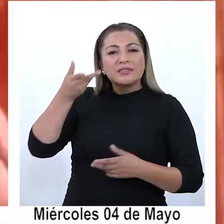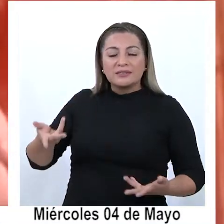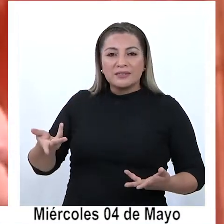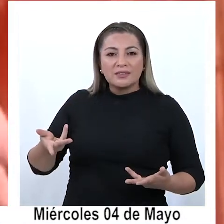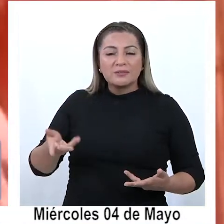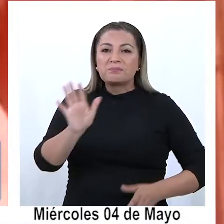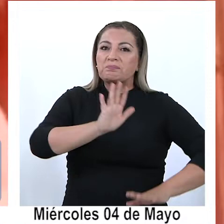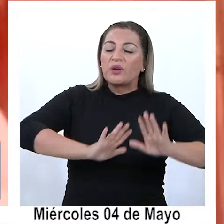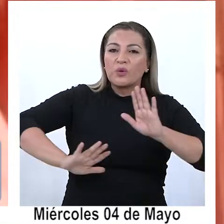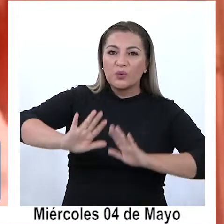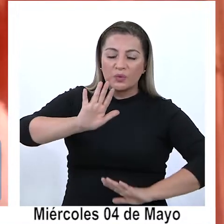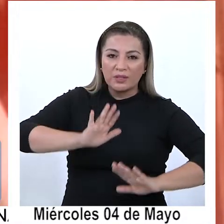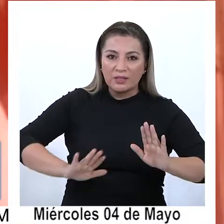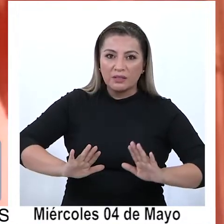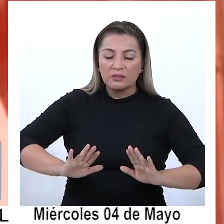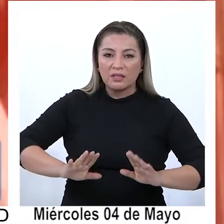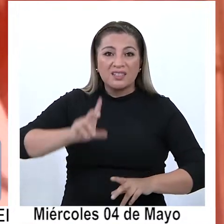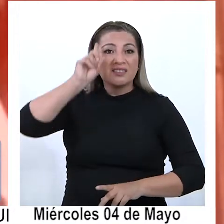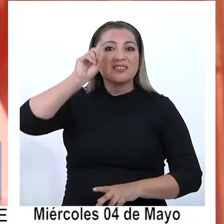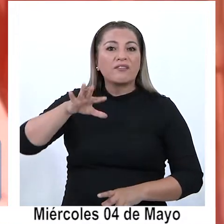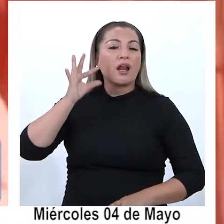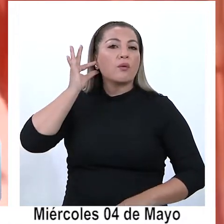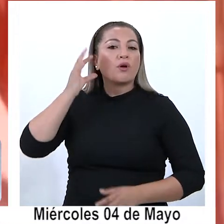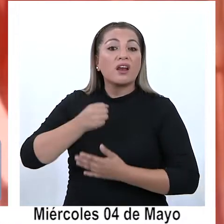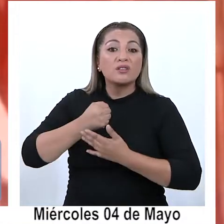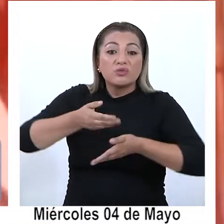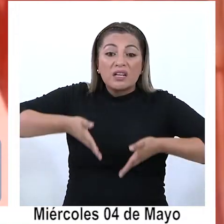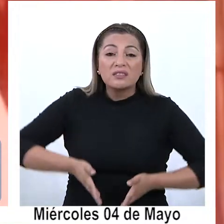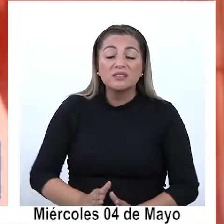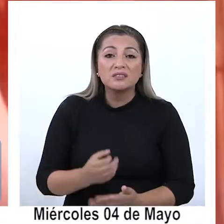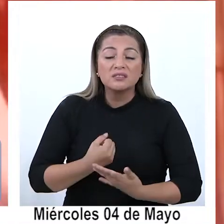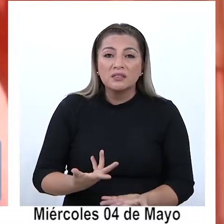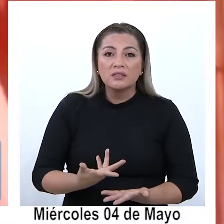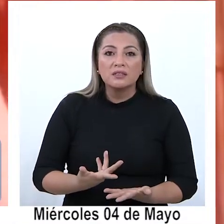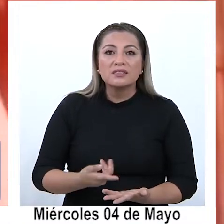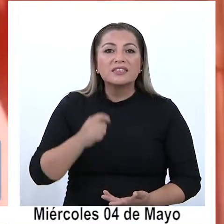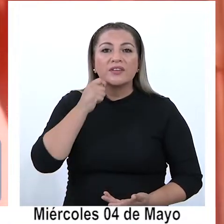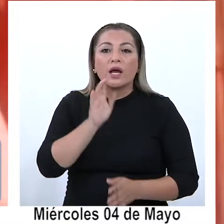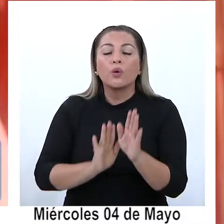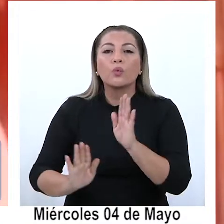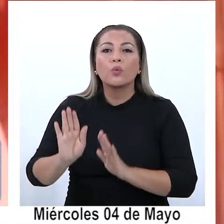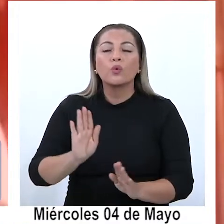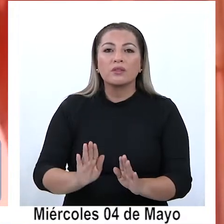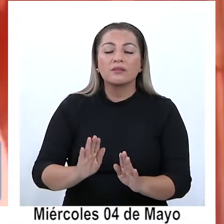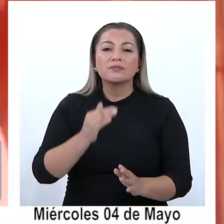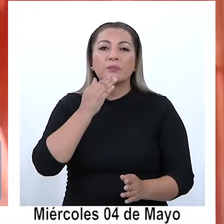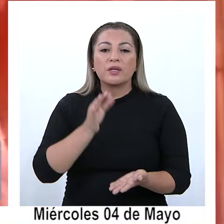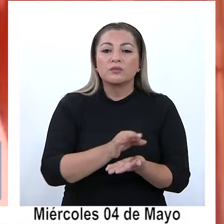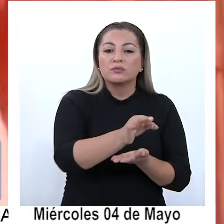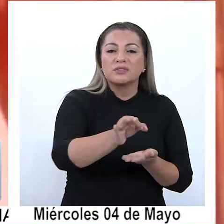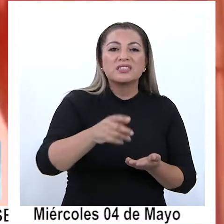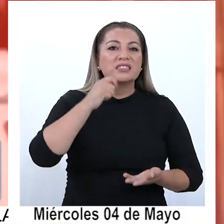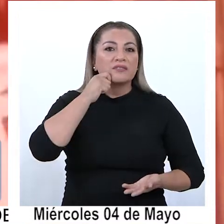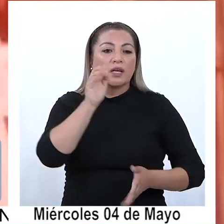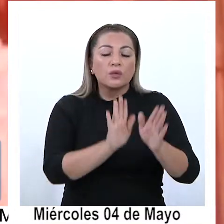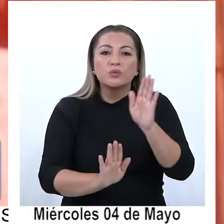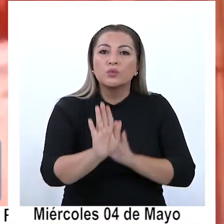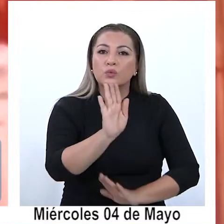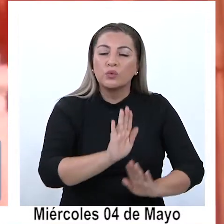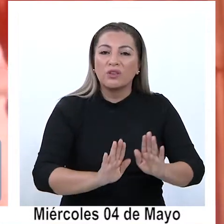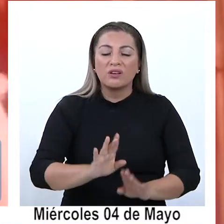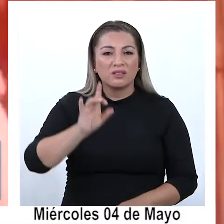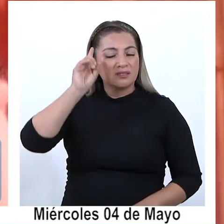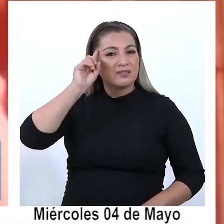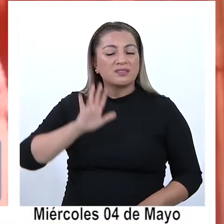resguardando los saberes de las parteras finalmente se resguardan los territorios, ¿no? Porque las parteras son guardianas de estos